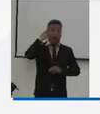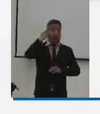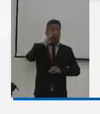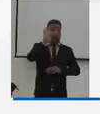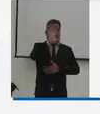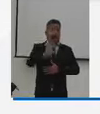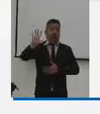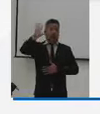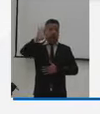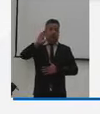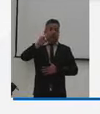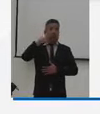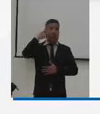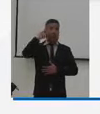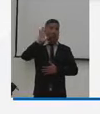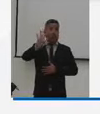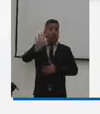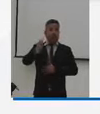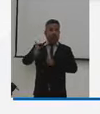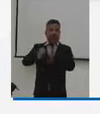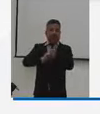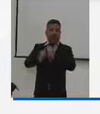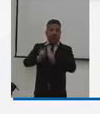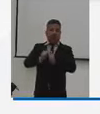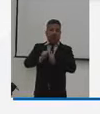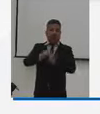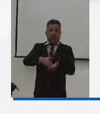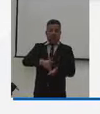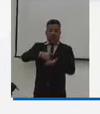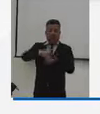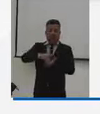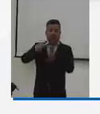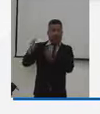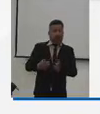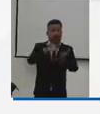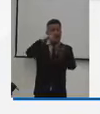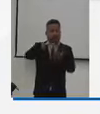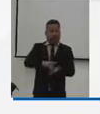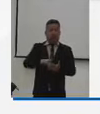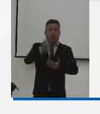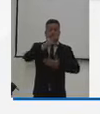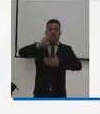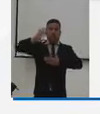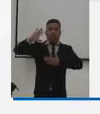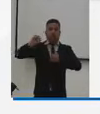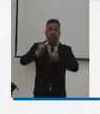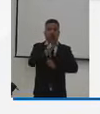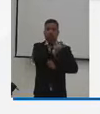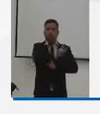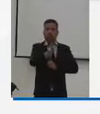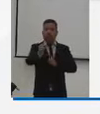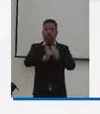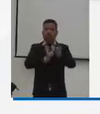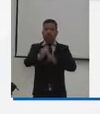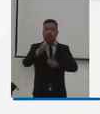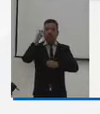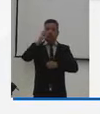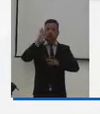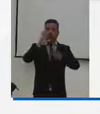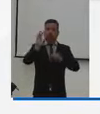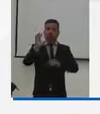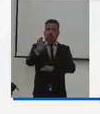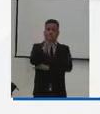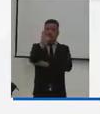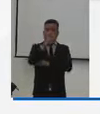gobierno nacional, el gobierno del deporte, reafirma ese compromiso con los deportistas del país.